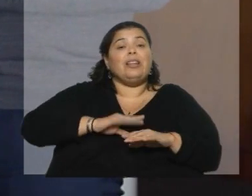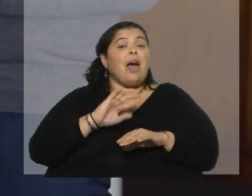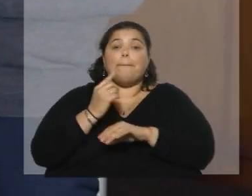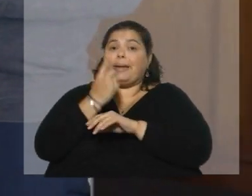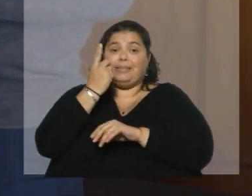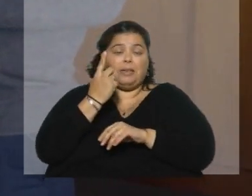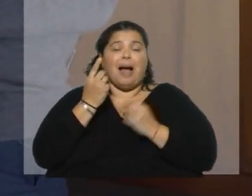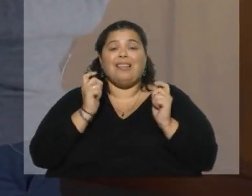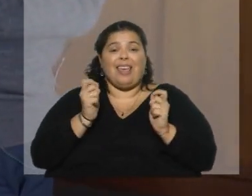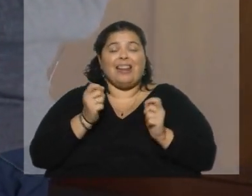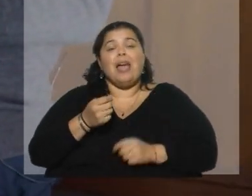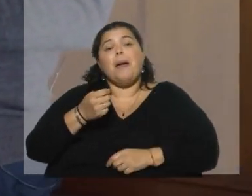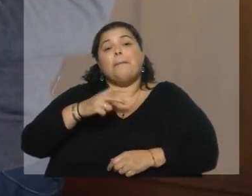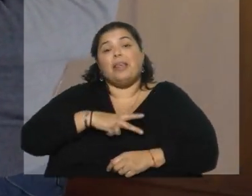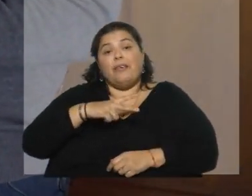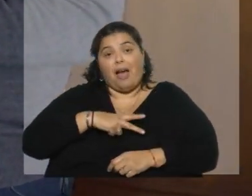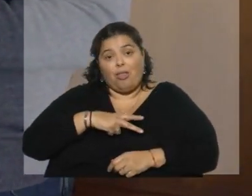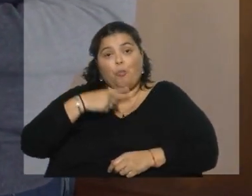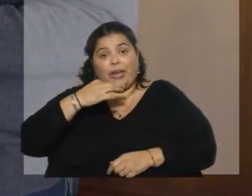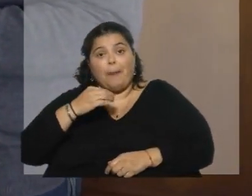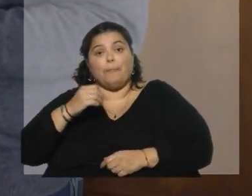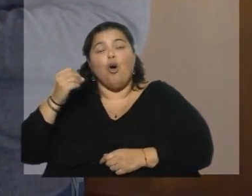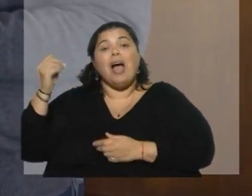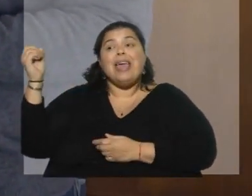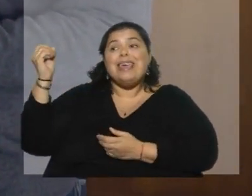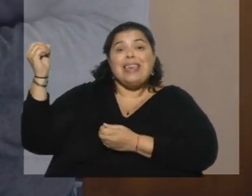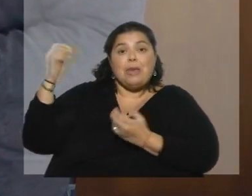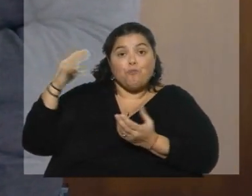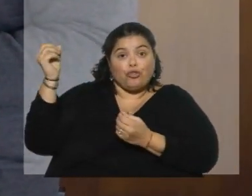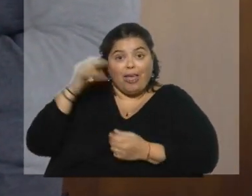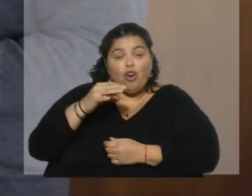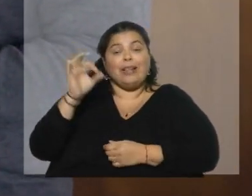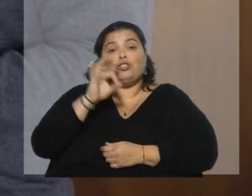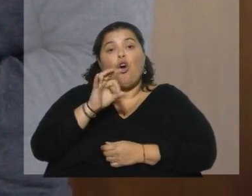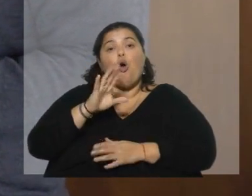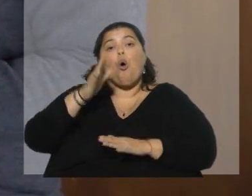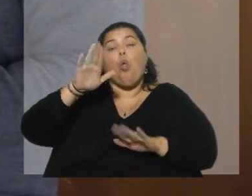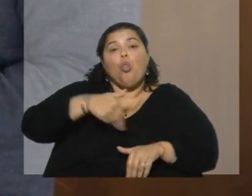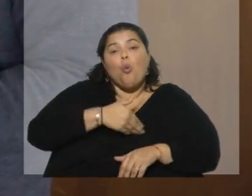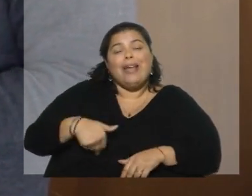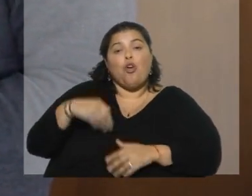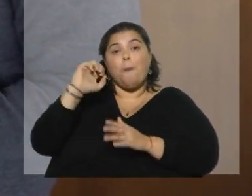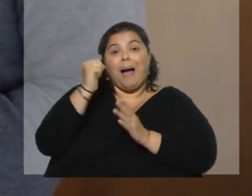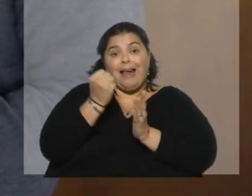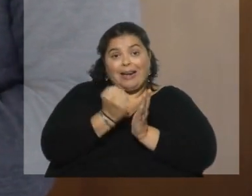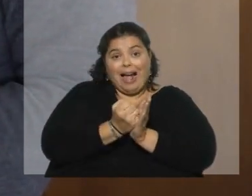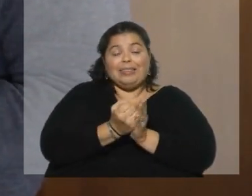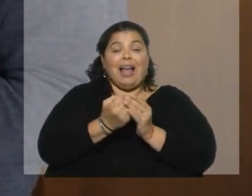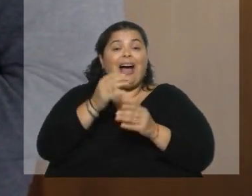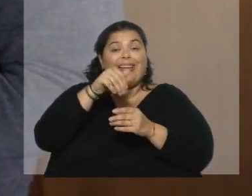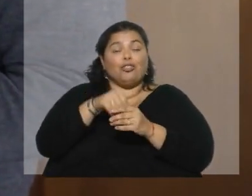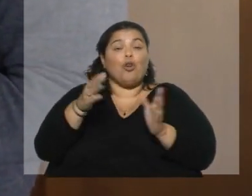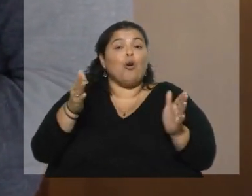el sector privado, digamos, sobre los importadores o propietarios de marca de los productos envasados en envases no retornables.